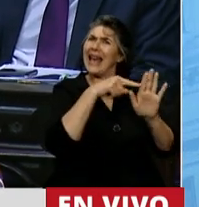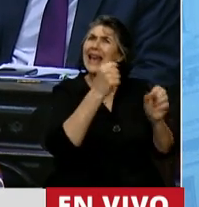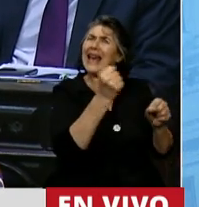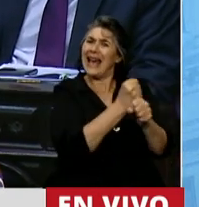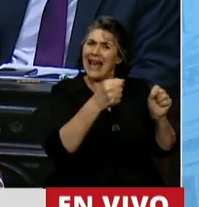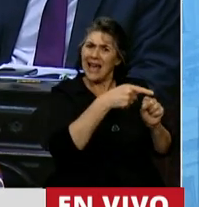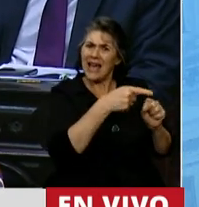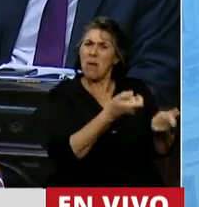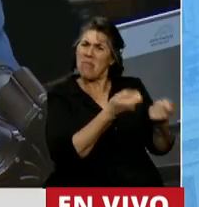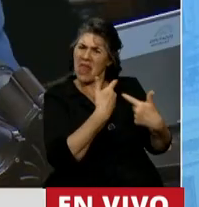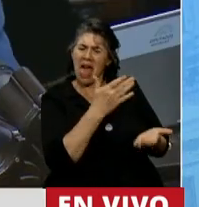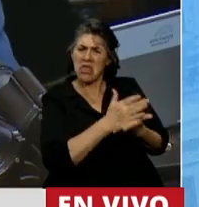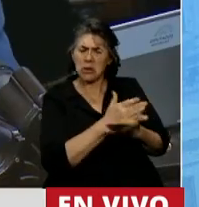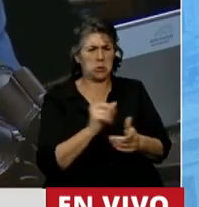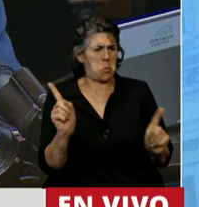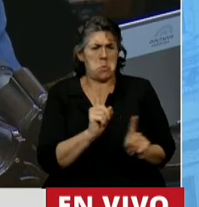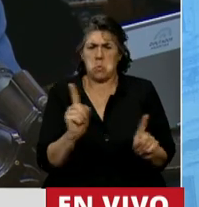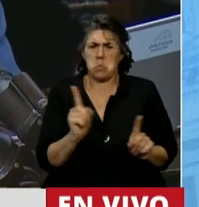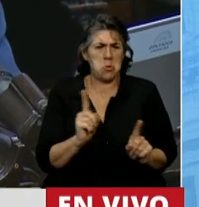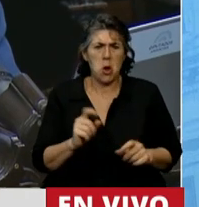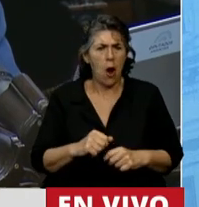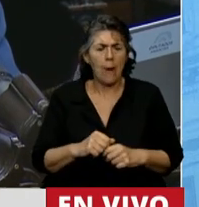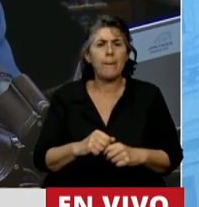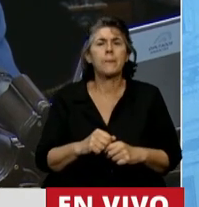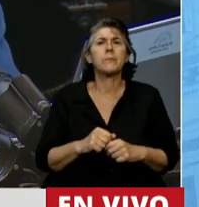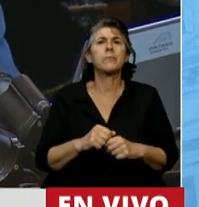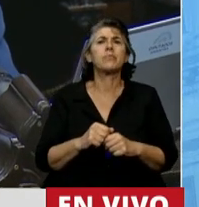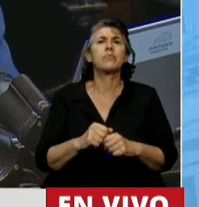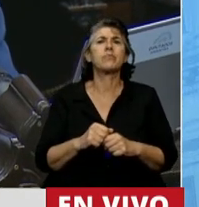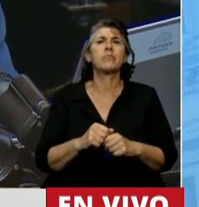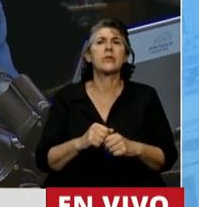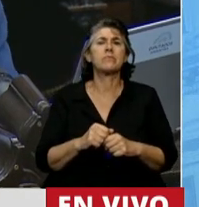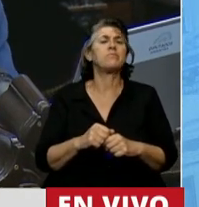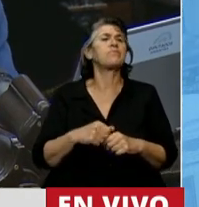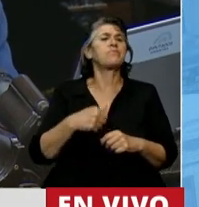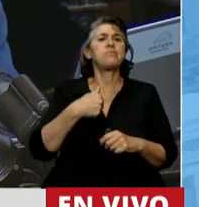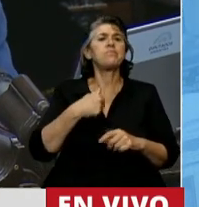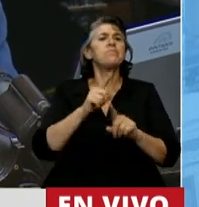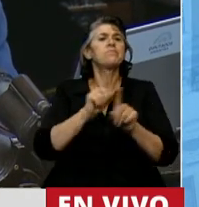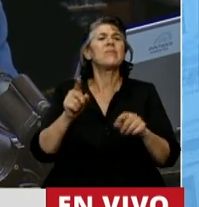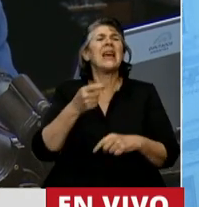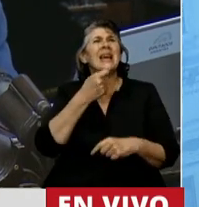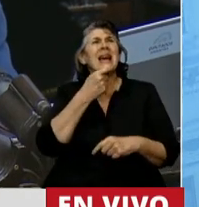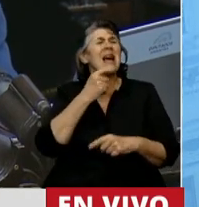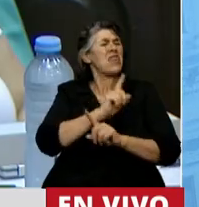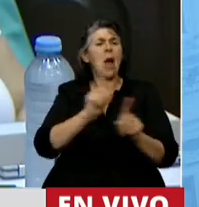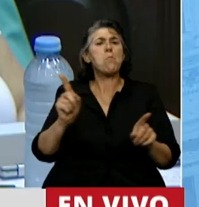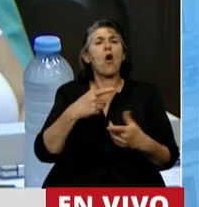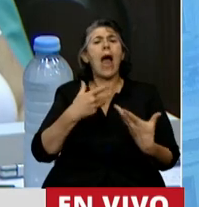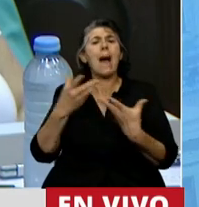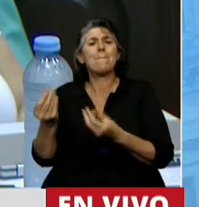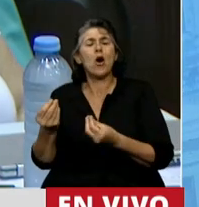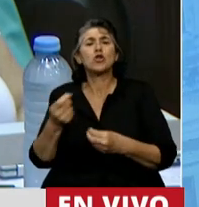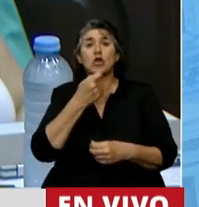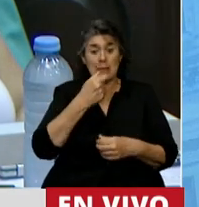la vida. Desde la concepción, porque tampoco participo apoyando que desde la semana 14. Porque si